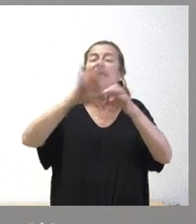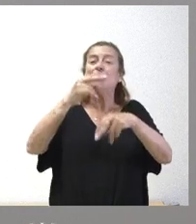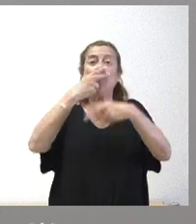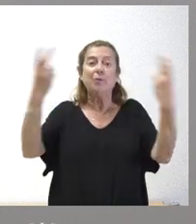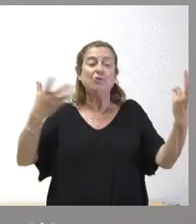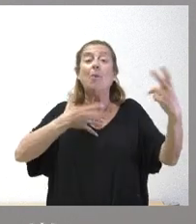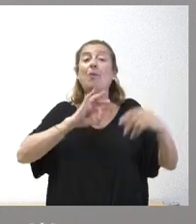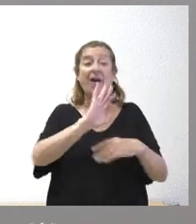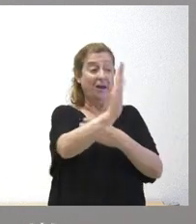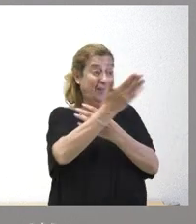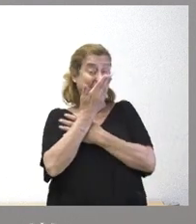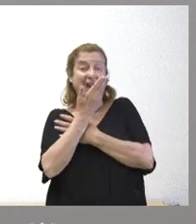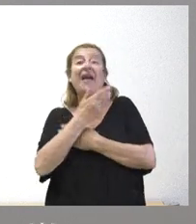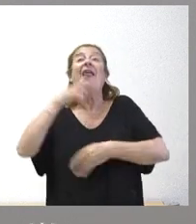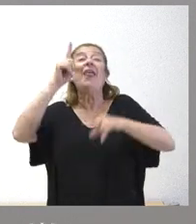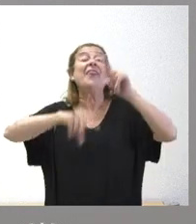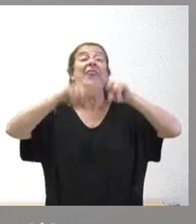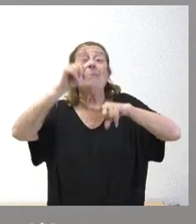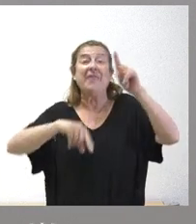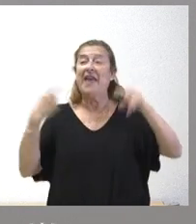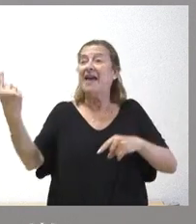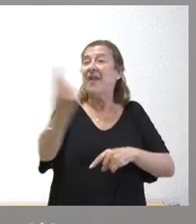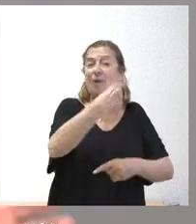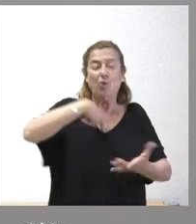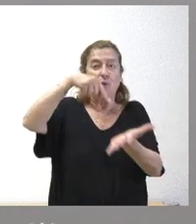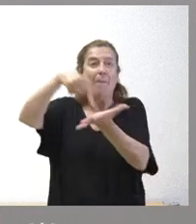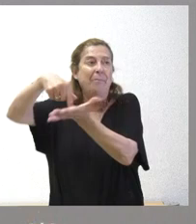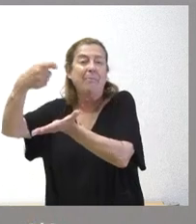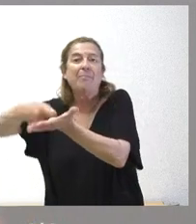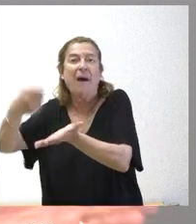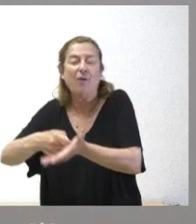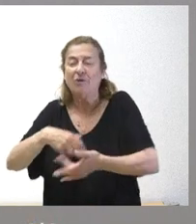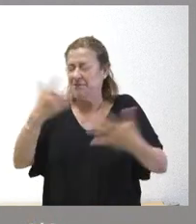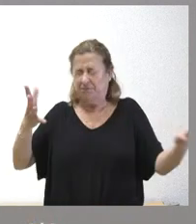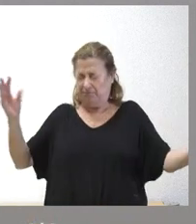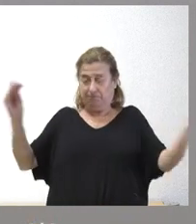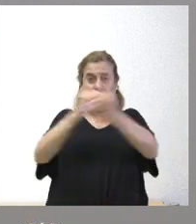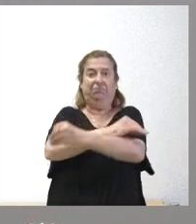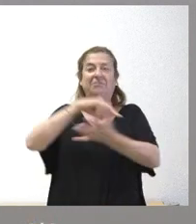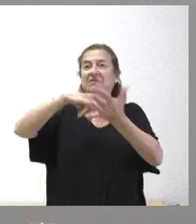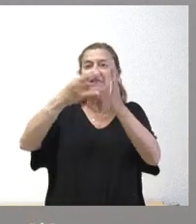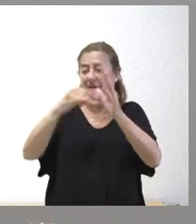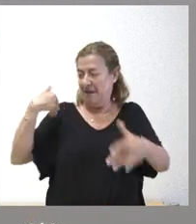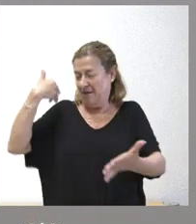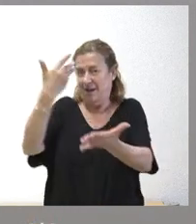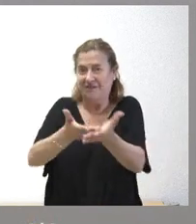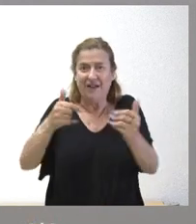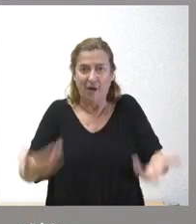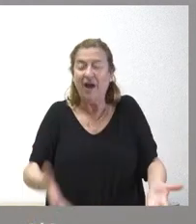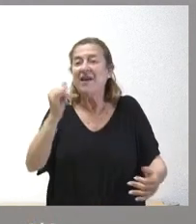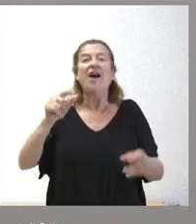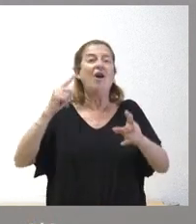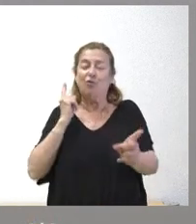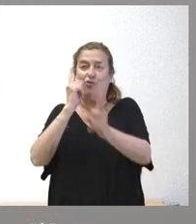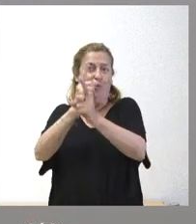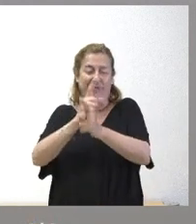recibir en función de los impuestos que paga cada ciudadano es contrario al sistema que hemos tenido hasta ahora y es contrario al sistema que defiende la Junta de Castilla y